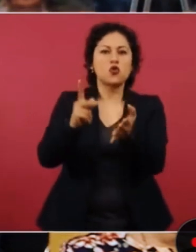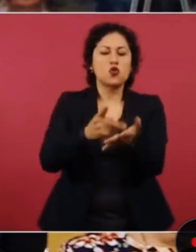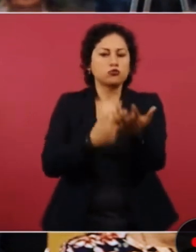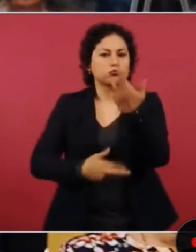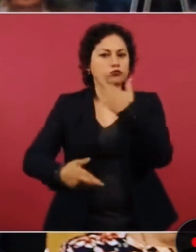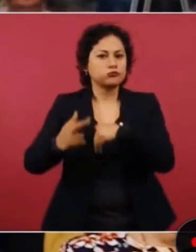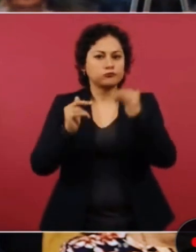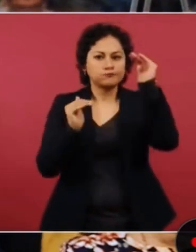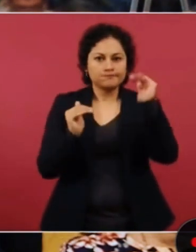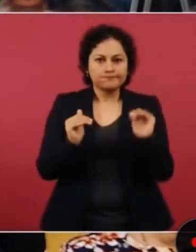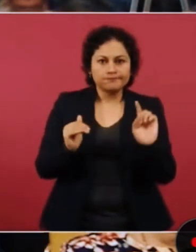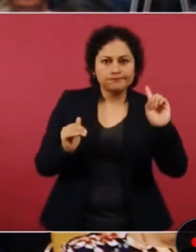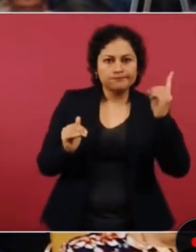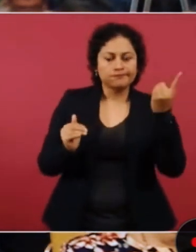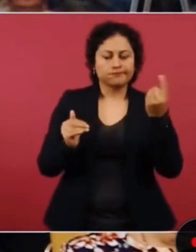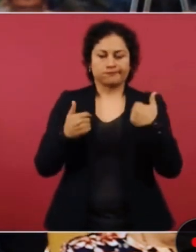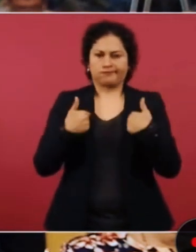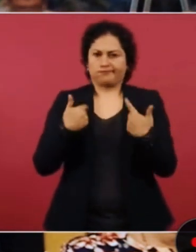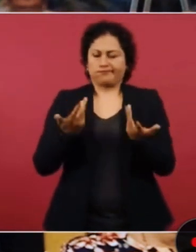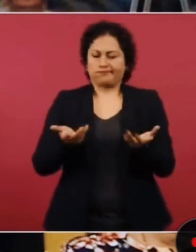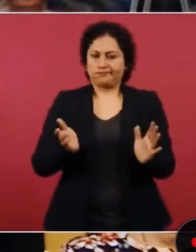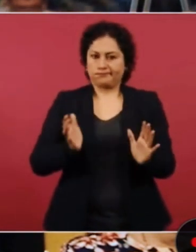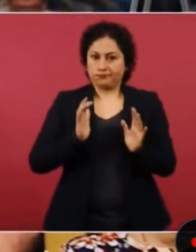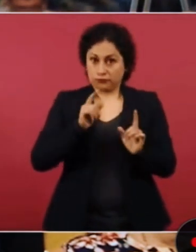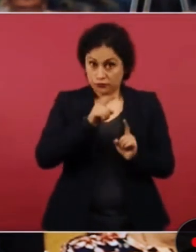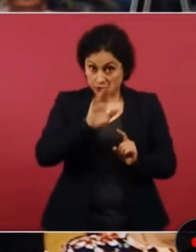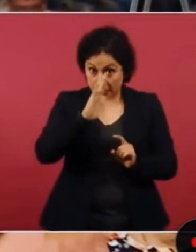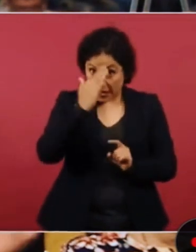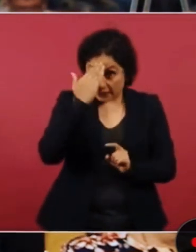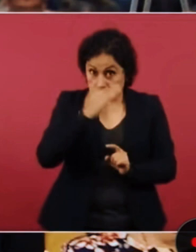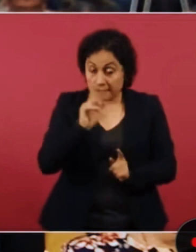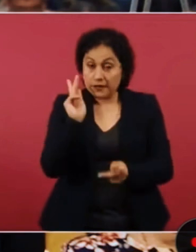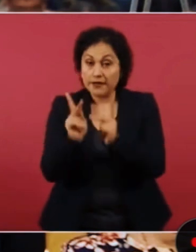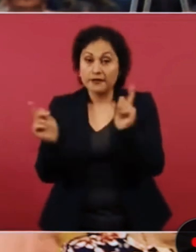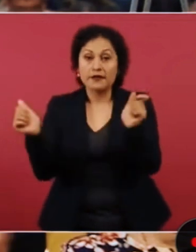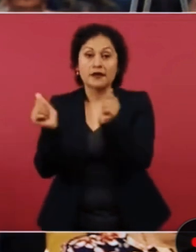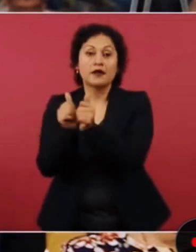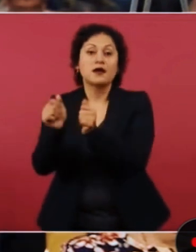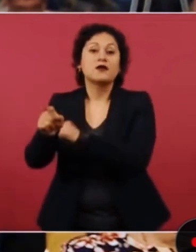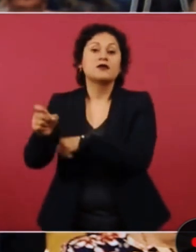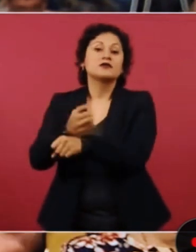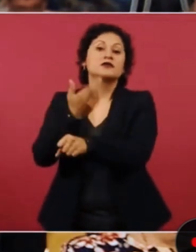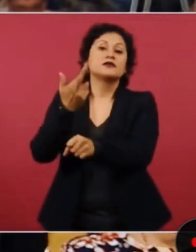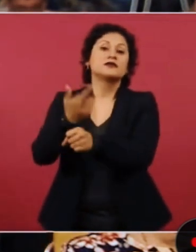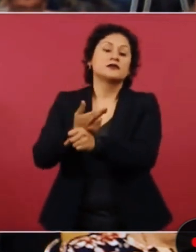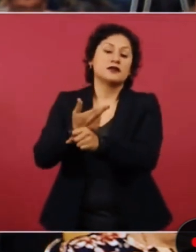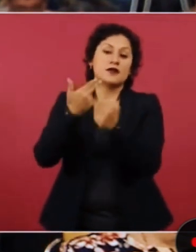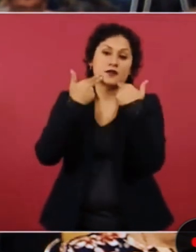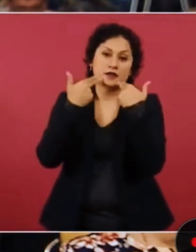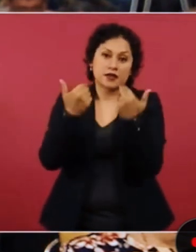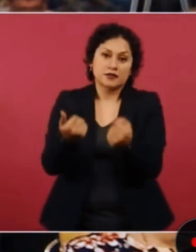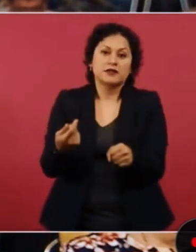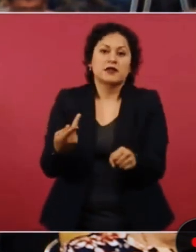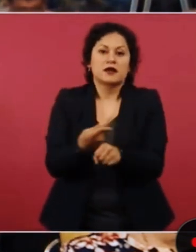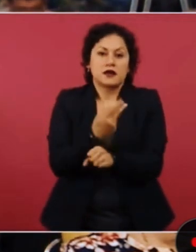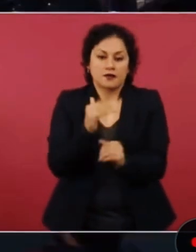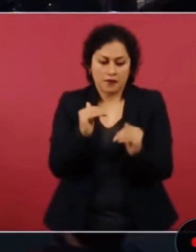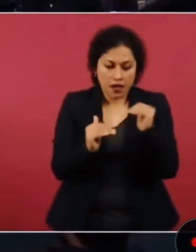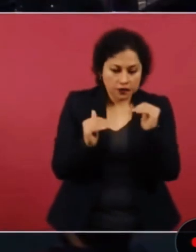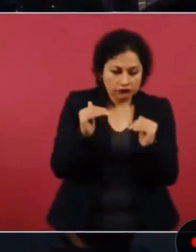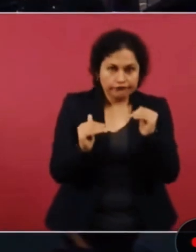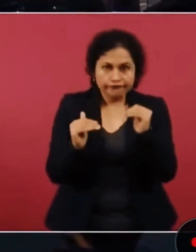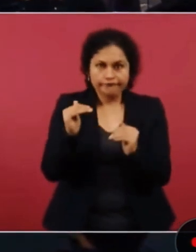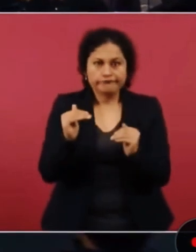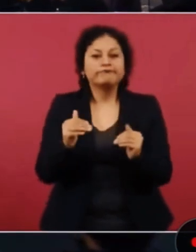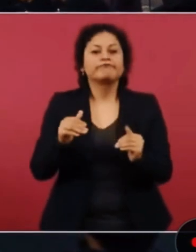conversaciones con el secretario de Hacienda sobre el comportamiento y la relación entre el peso y el dólar. Y también,